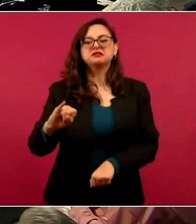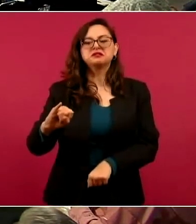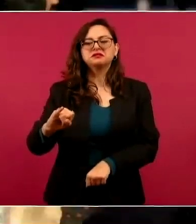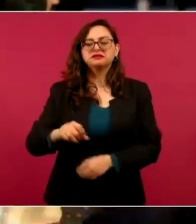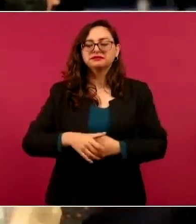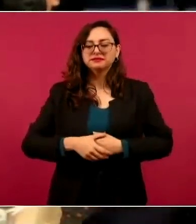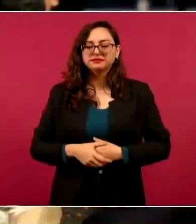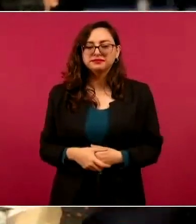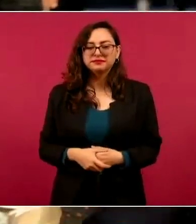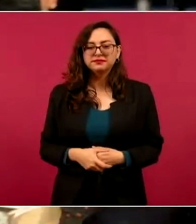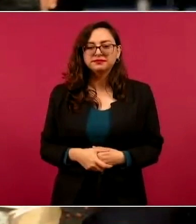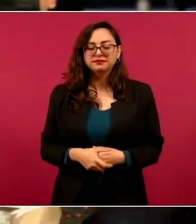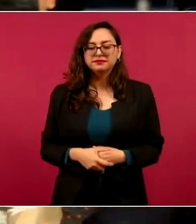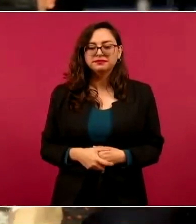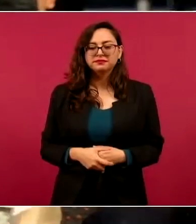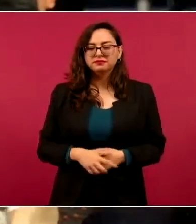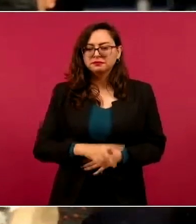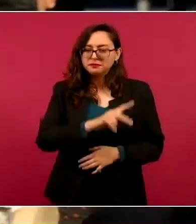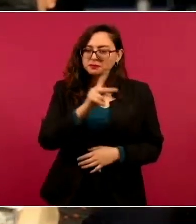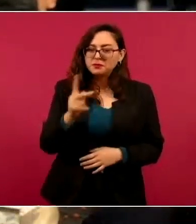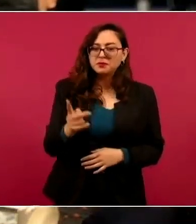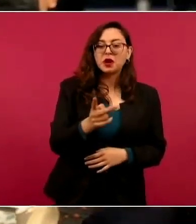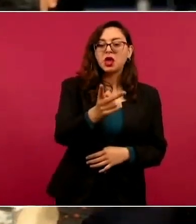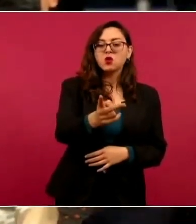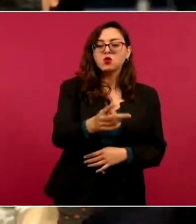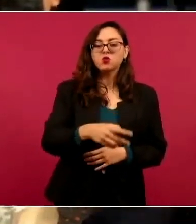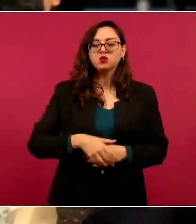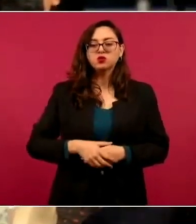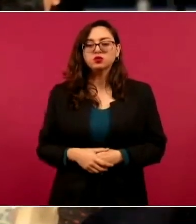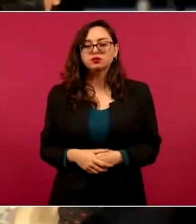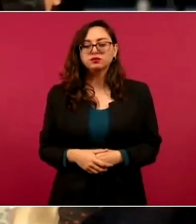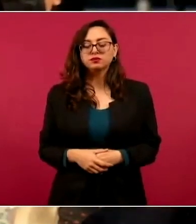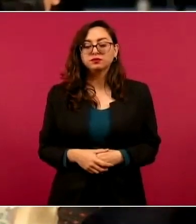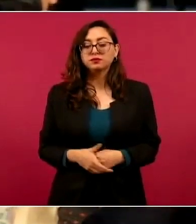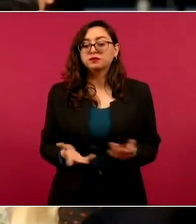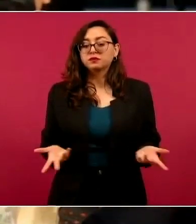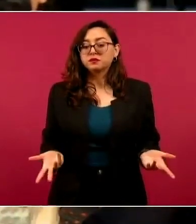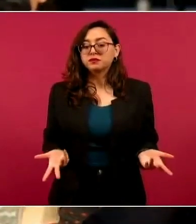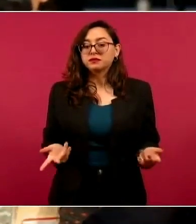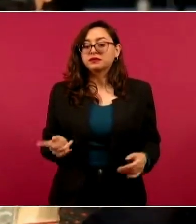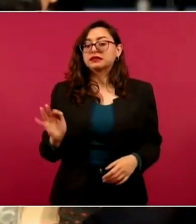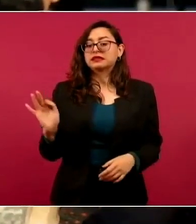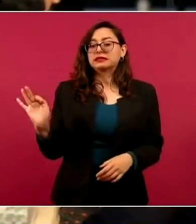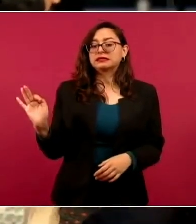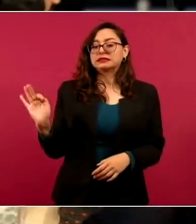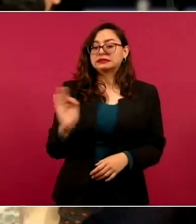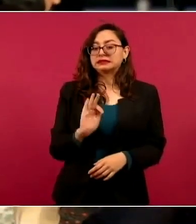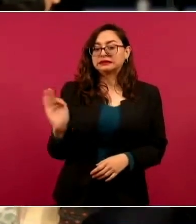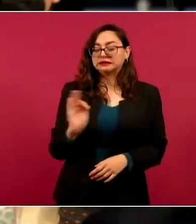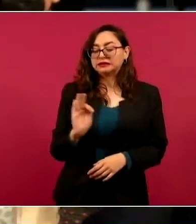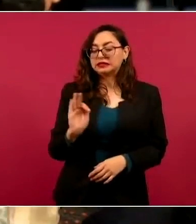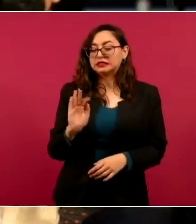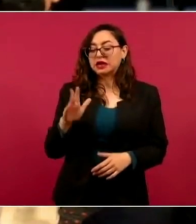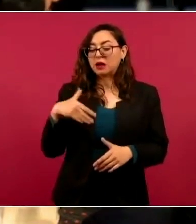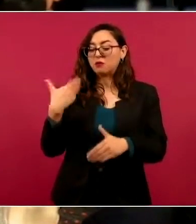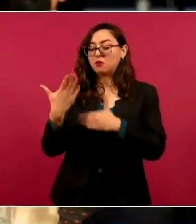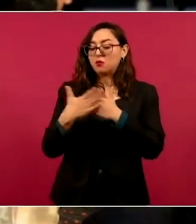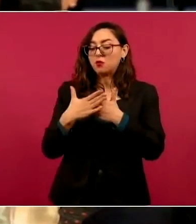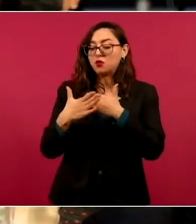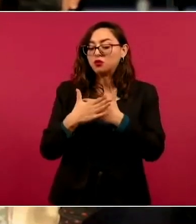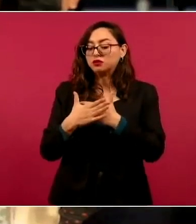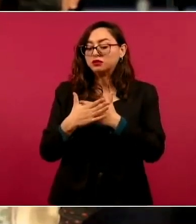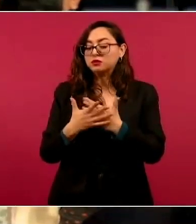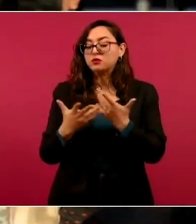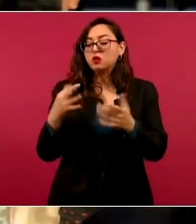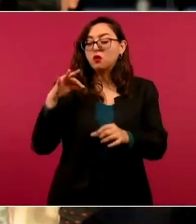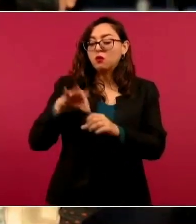La pregunta es, señor presidente, ante un posible fraude de la oposición junto con el INE, ¿es el modelo